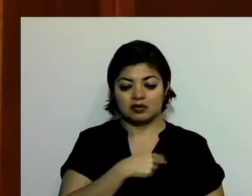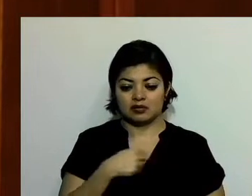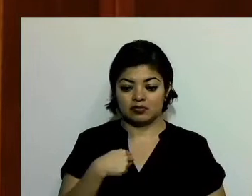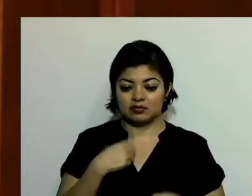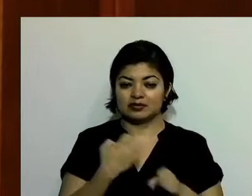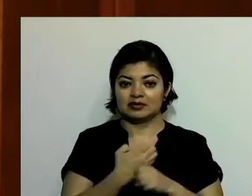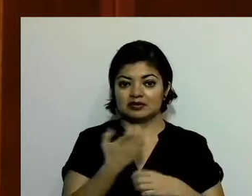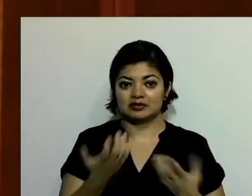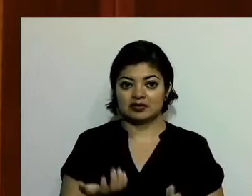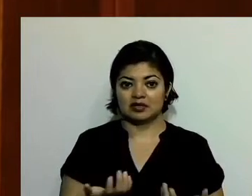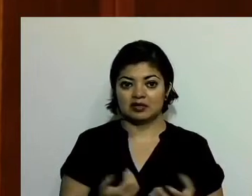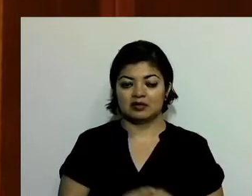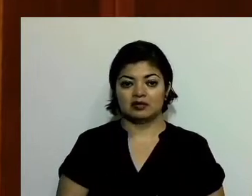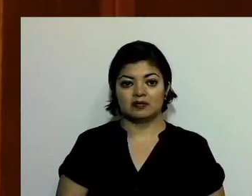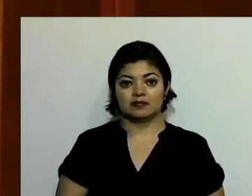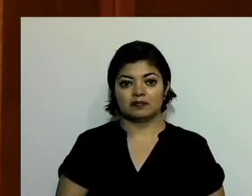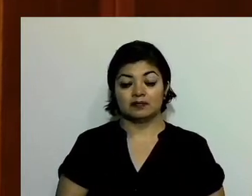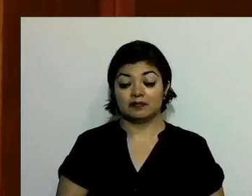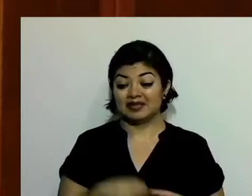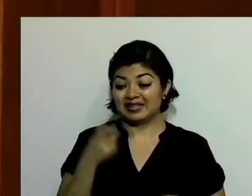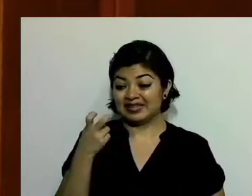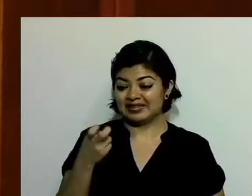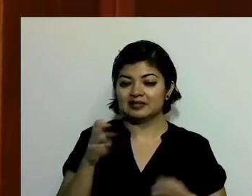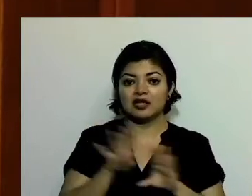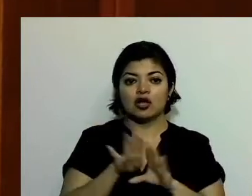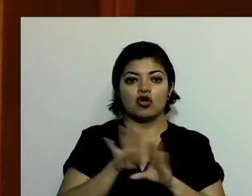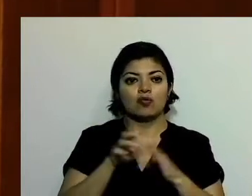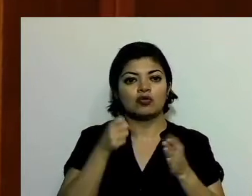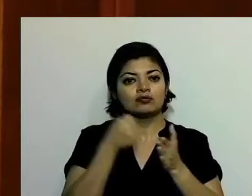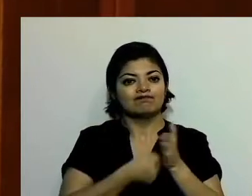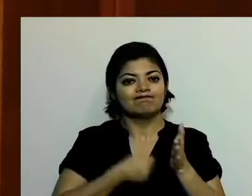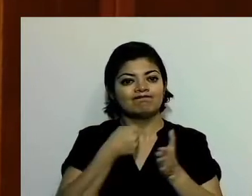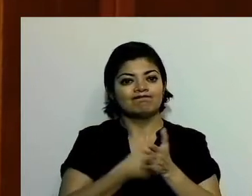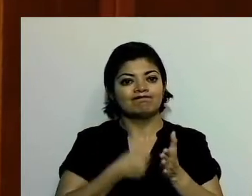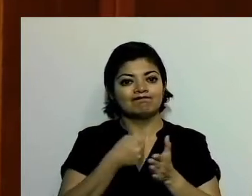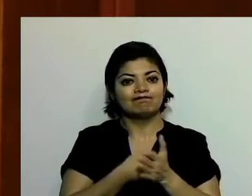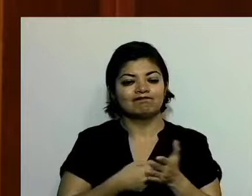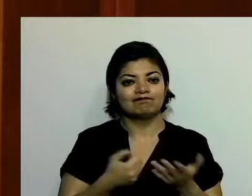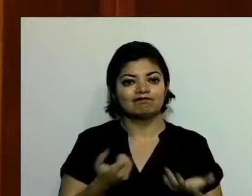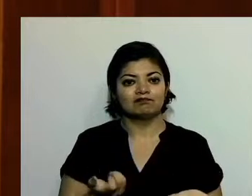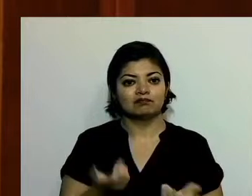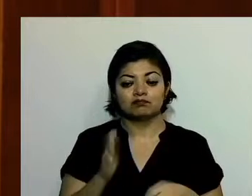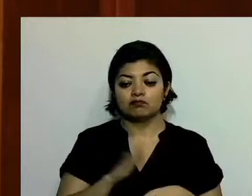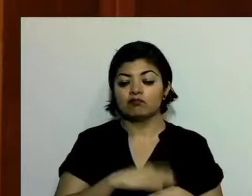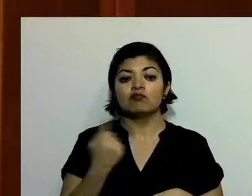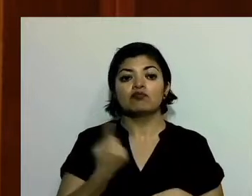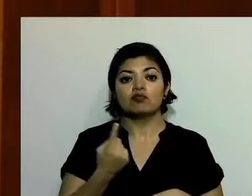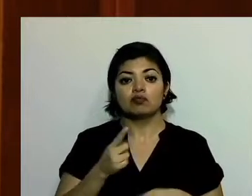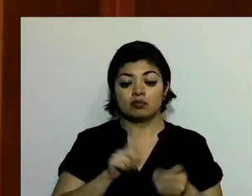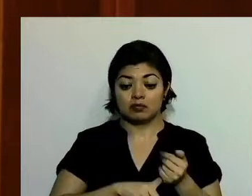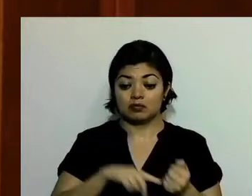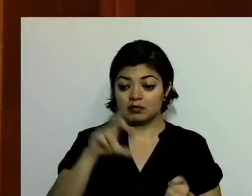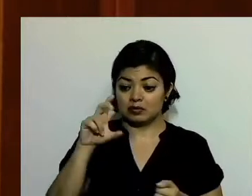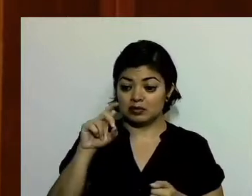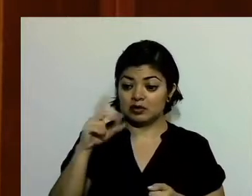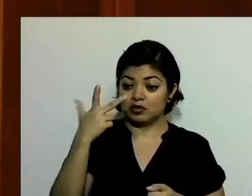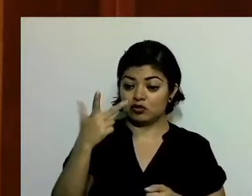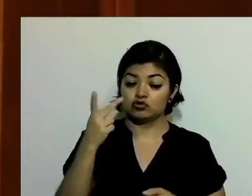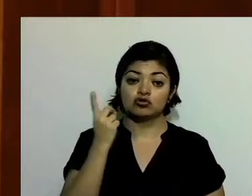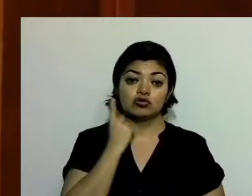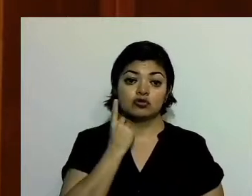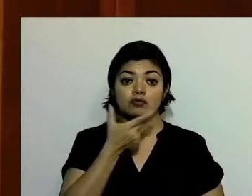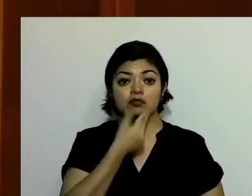Responde a esa exigencia, porque estos 38 diputadas y